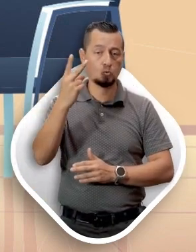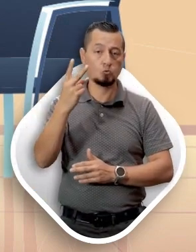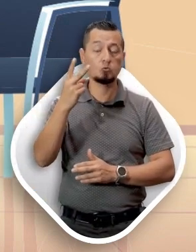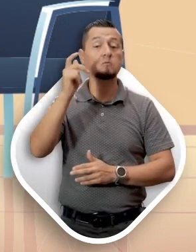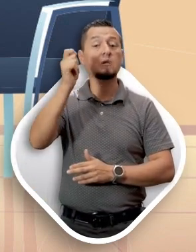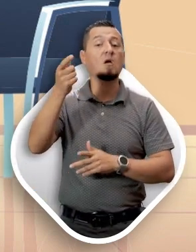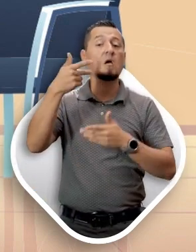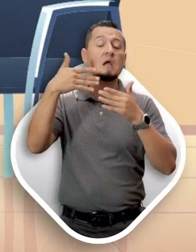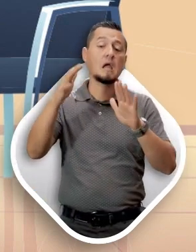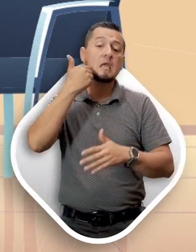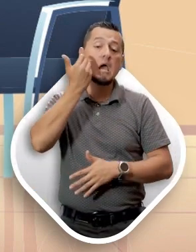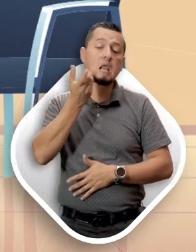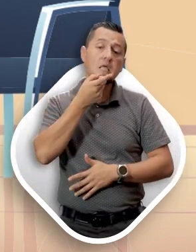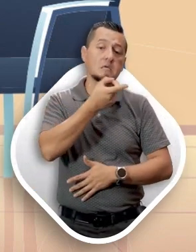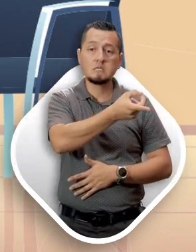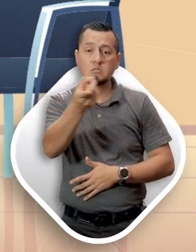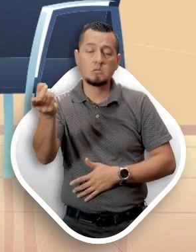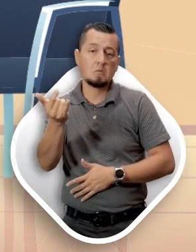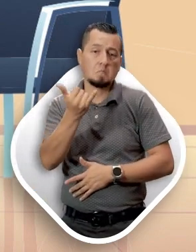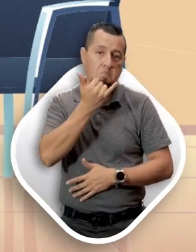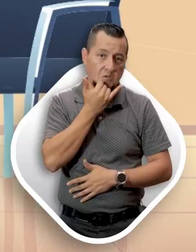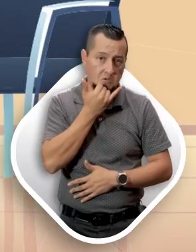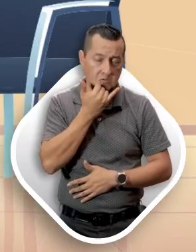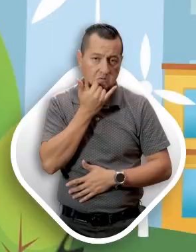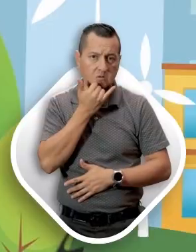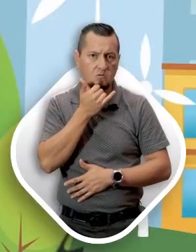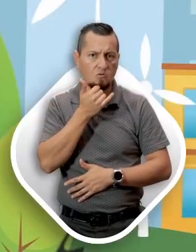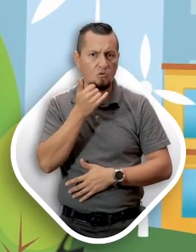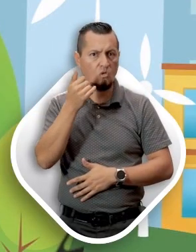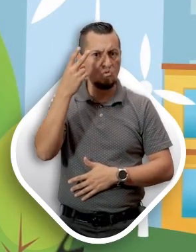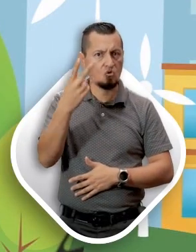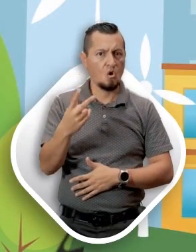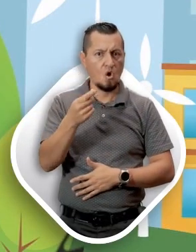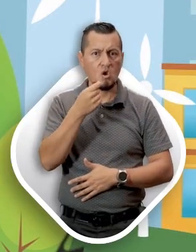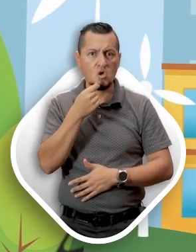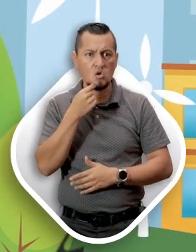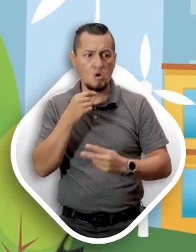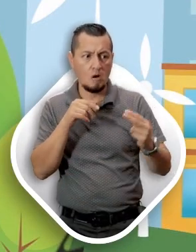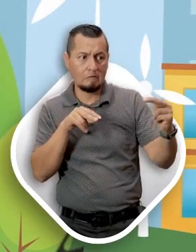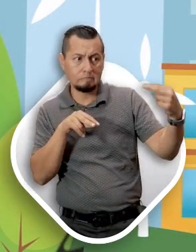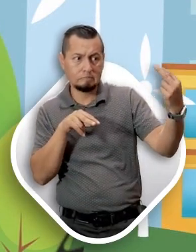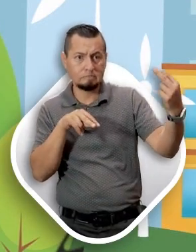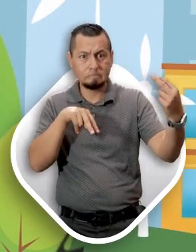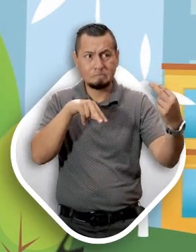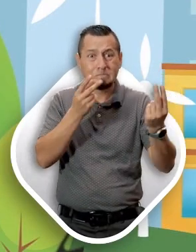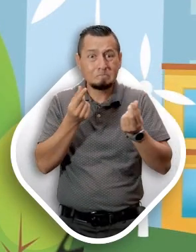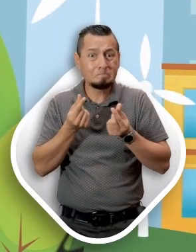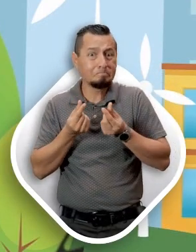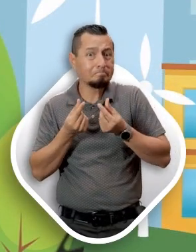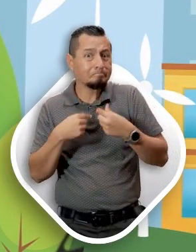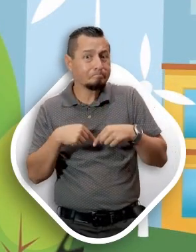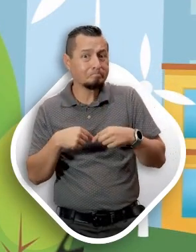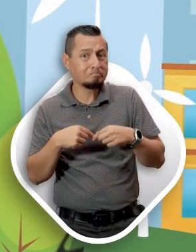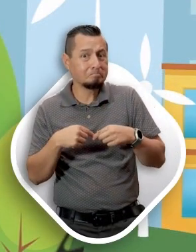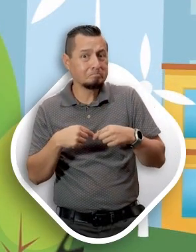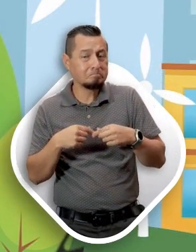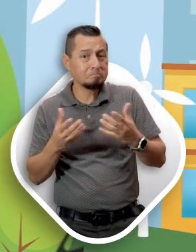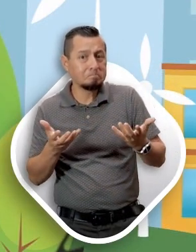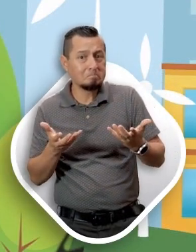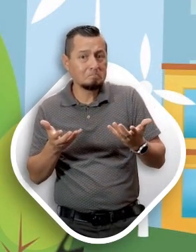Y quieren ofrecer una disculpa. Los dos niños se voltearon a ver y tragaron saliva.